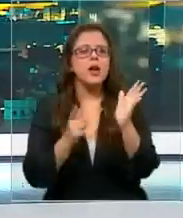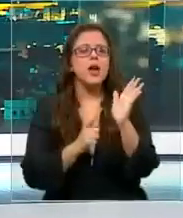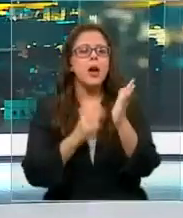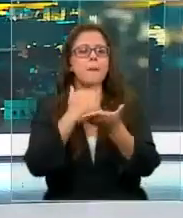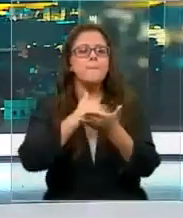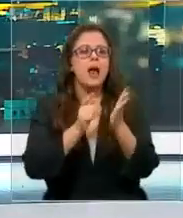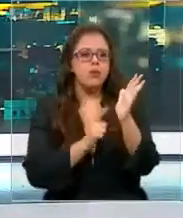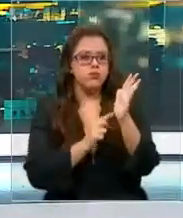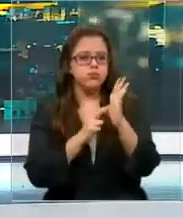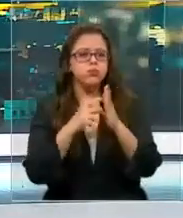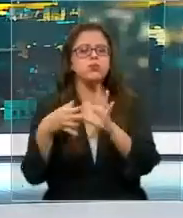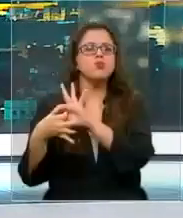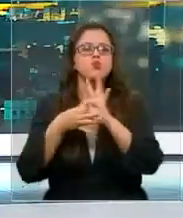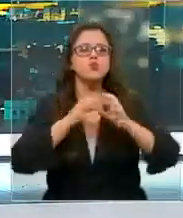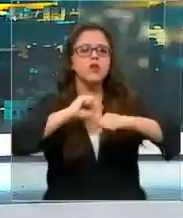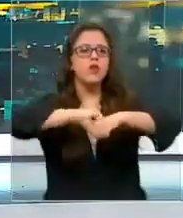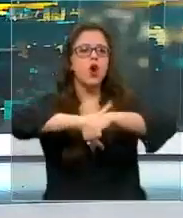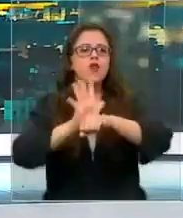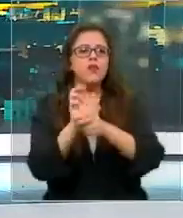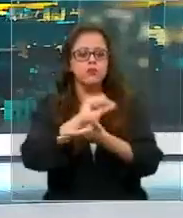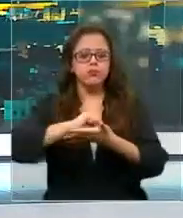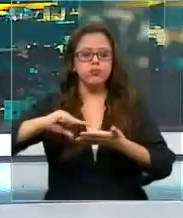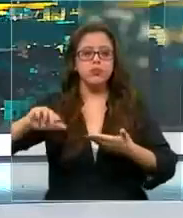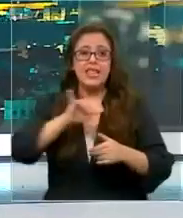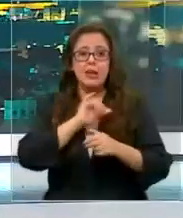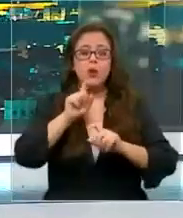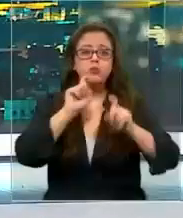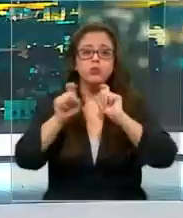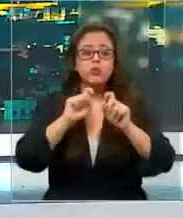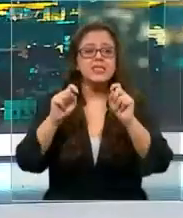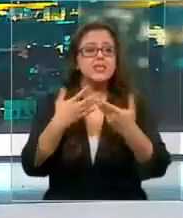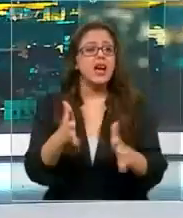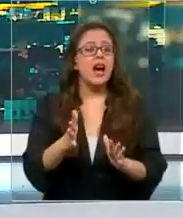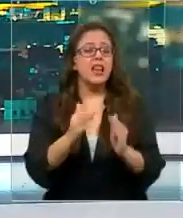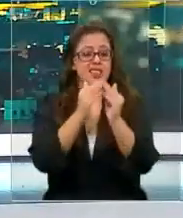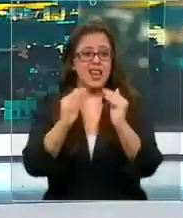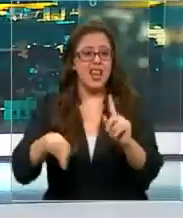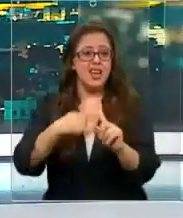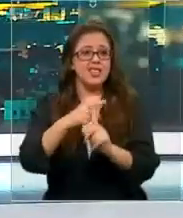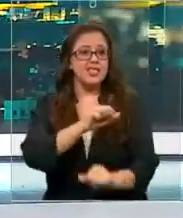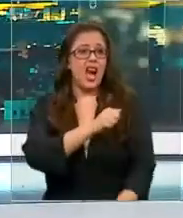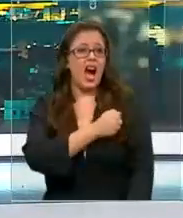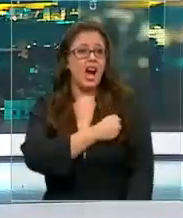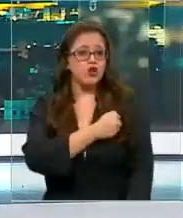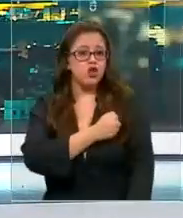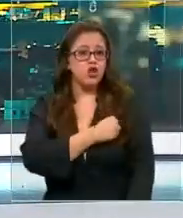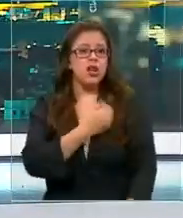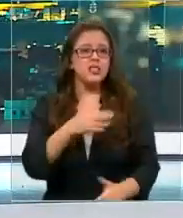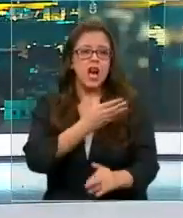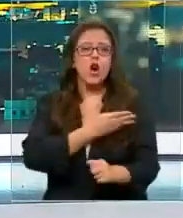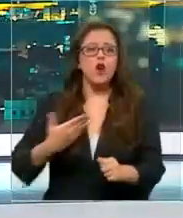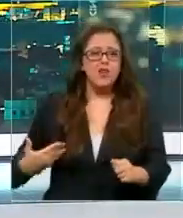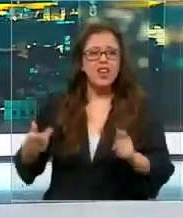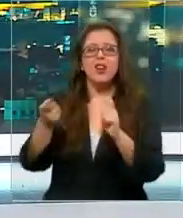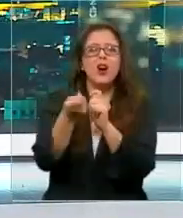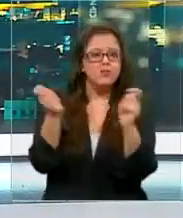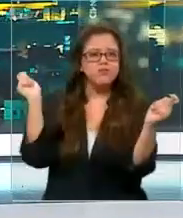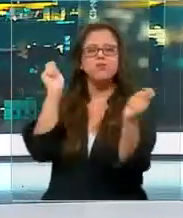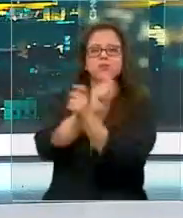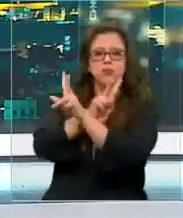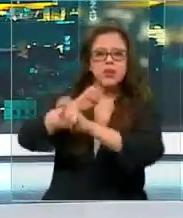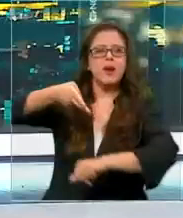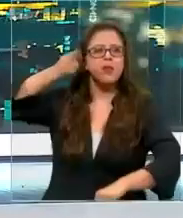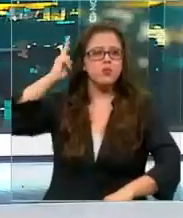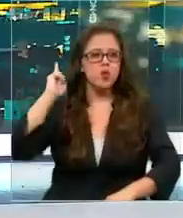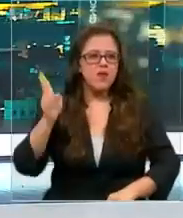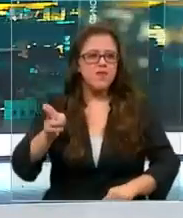ante el aumento de los casos de COVID. Después de las críticas públicas de la Iglesia Católica, el gobierno revirtió su decisión de prohibir